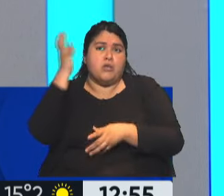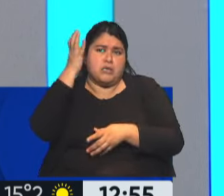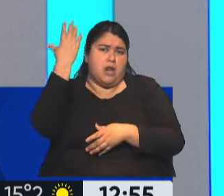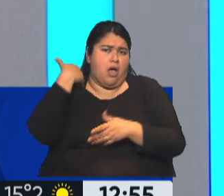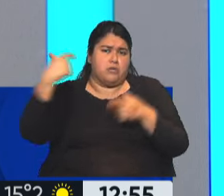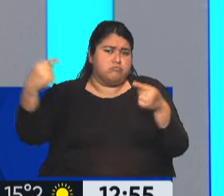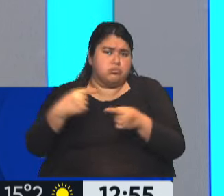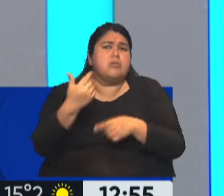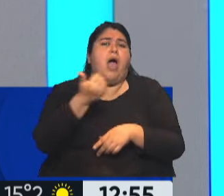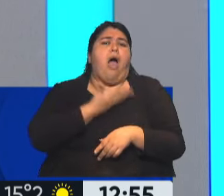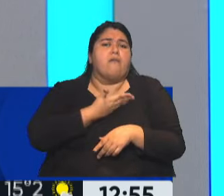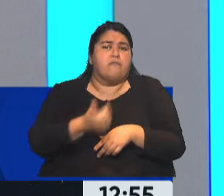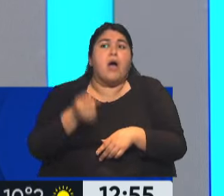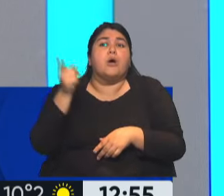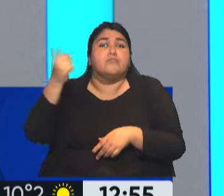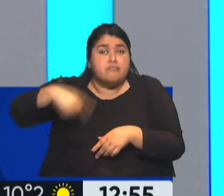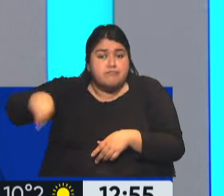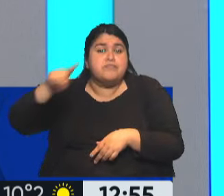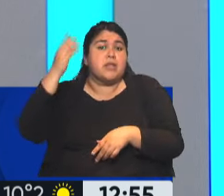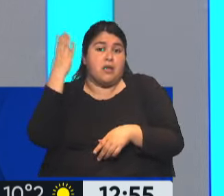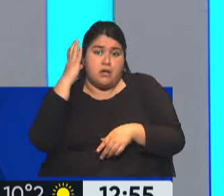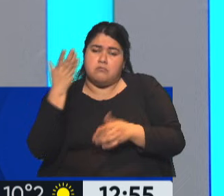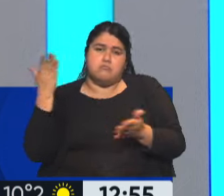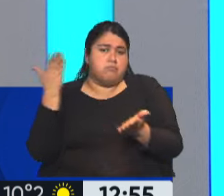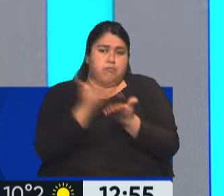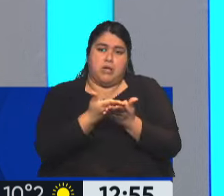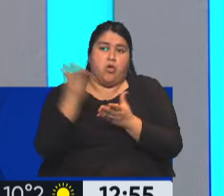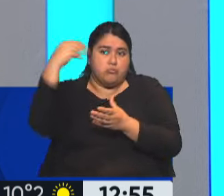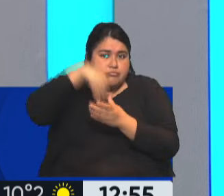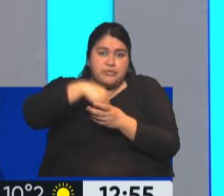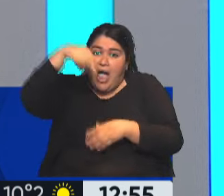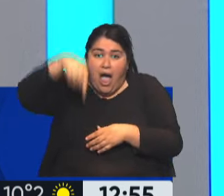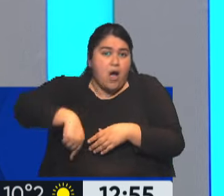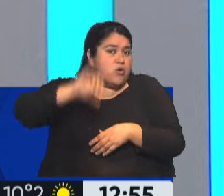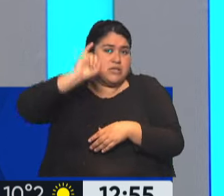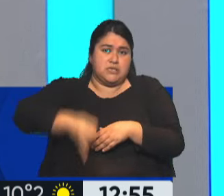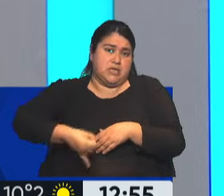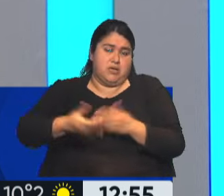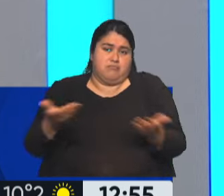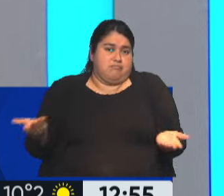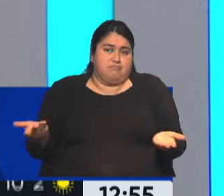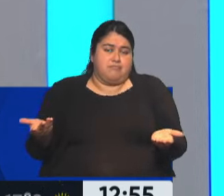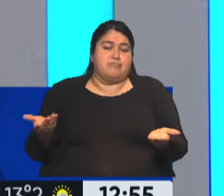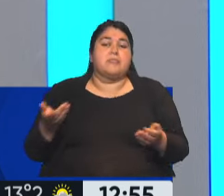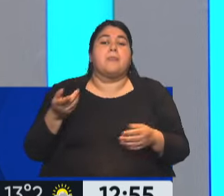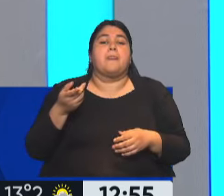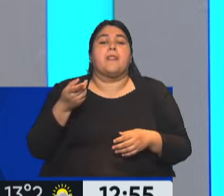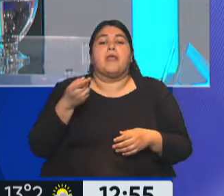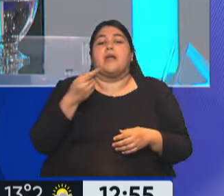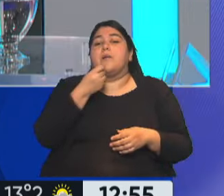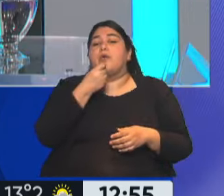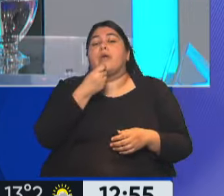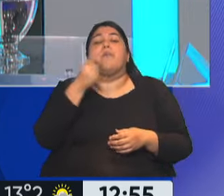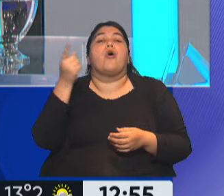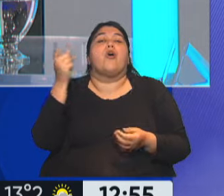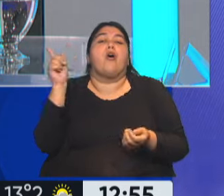tiempo con la AFA porque, en facto, está pasando en algunos clubes. Bueno, a ver, decir Independiente Rivadavia de